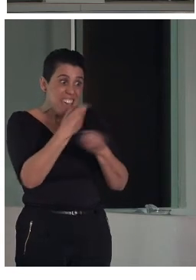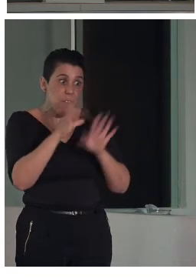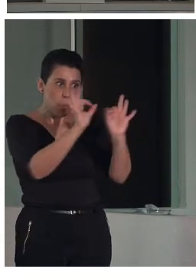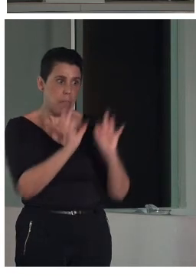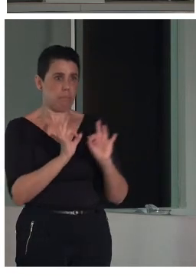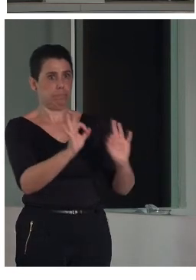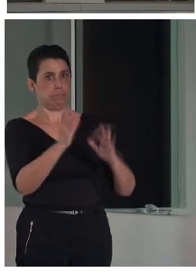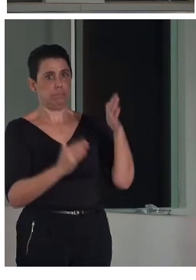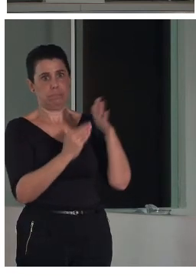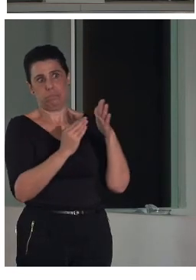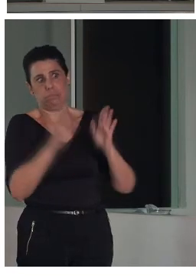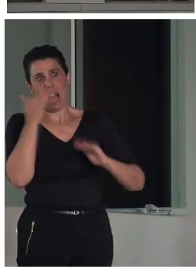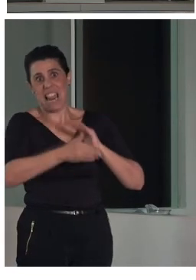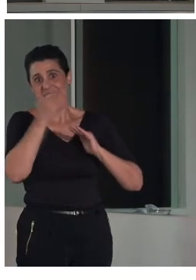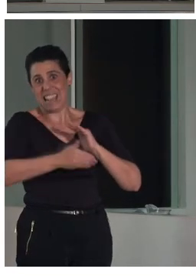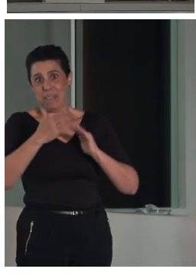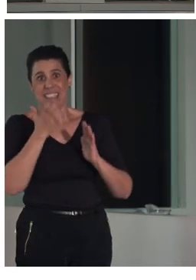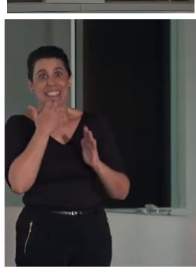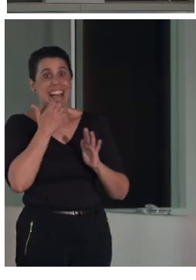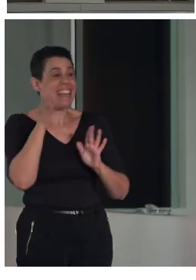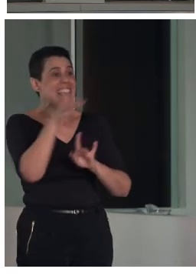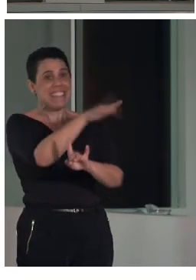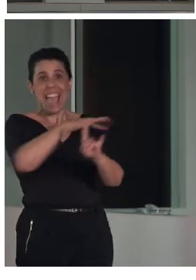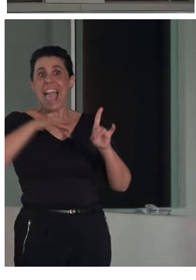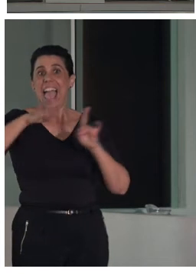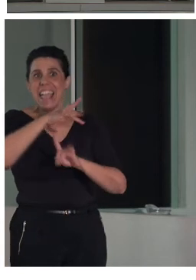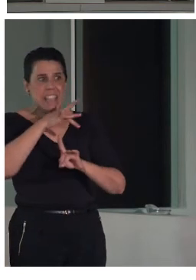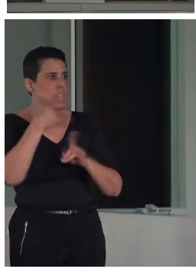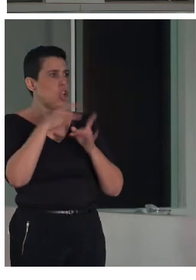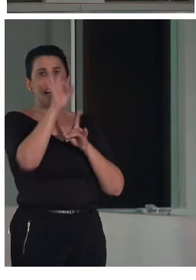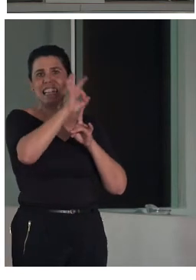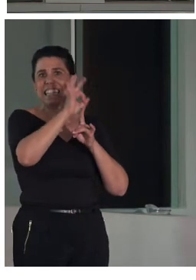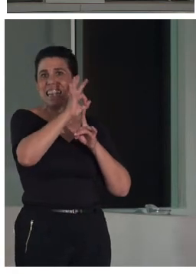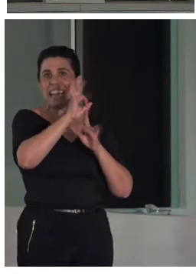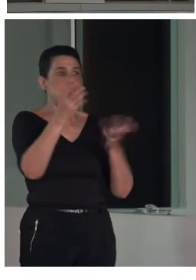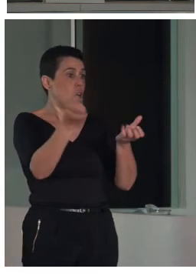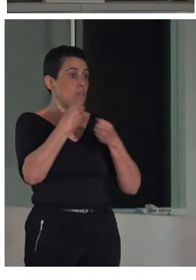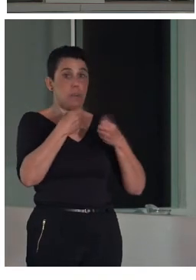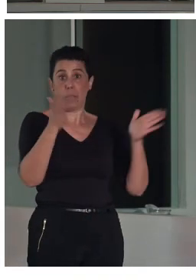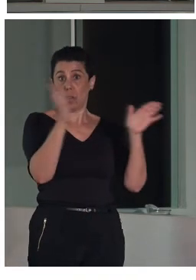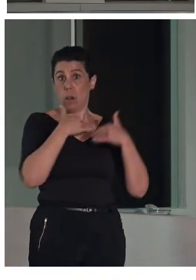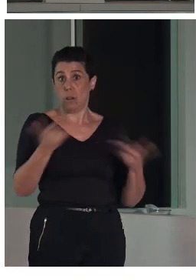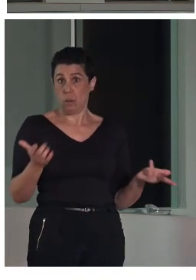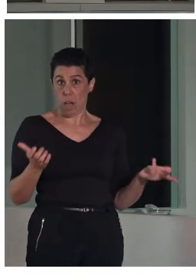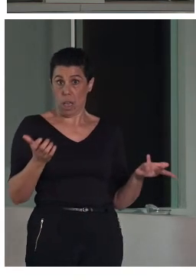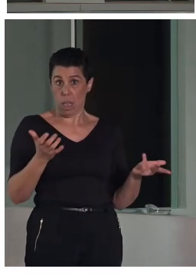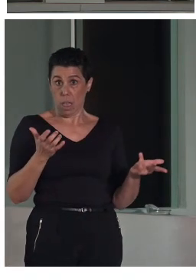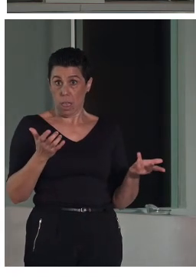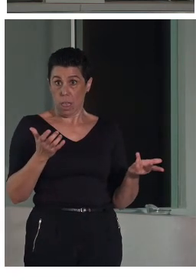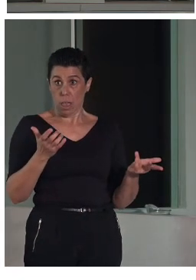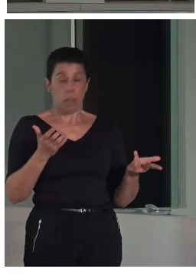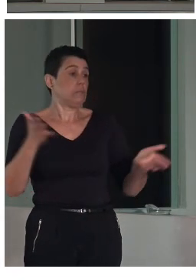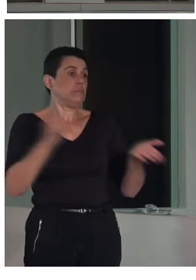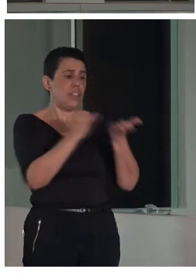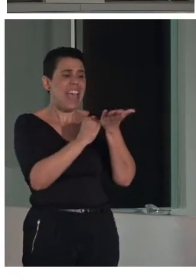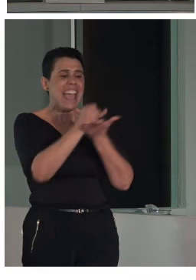acompaña con una señalización coherente y vinculada a ese plano pues lógicamente el plano será una pieza que ayudará pero no